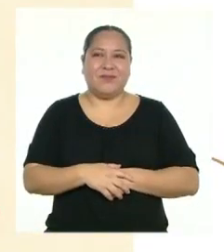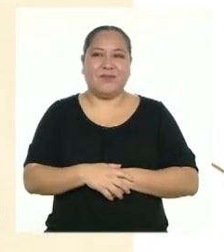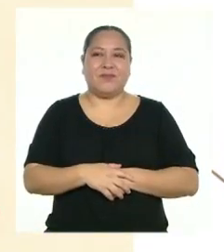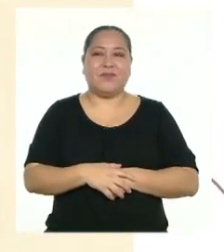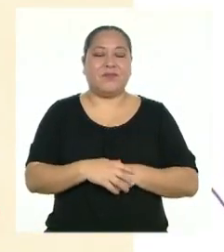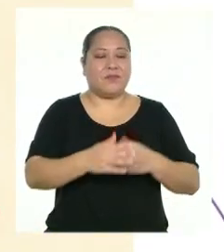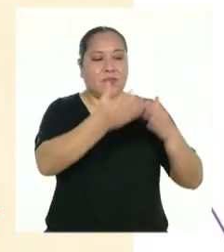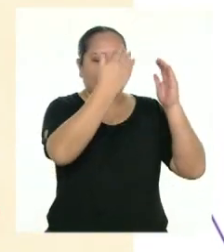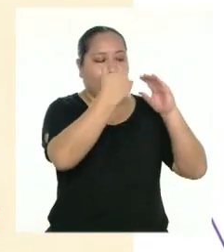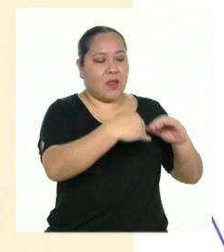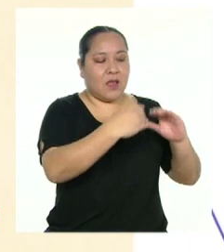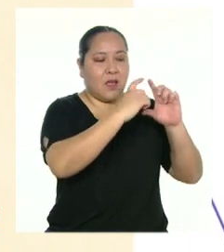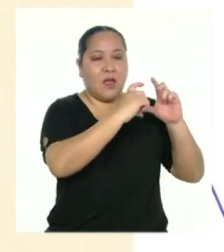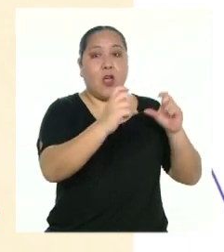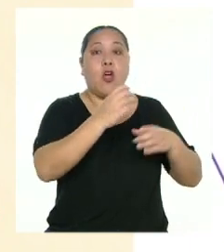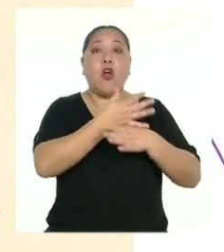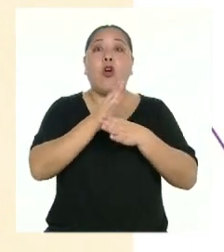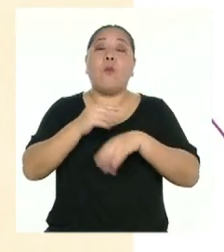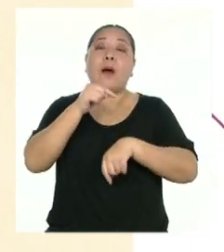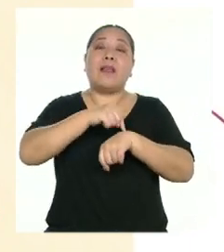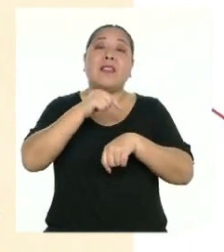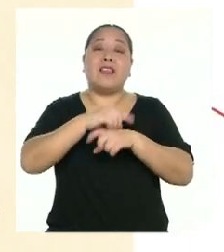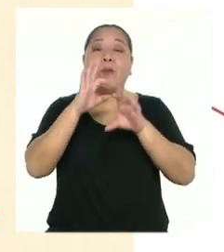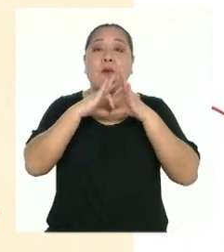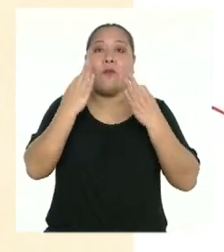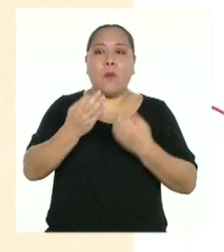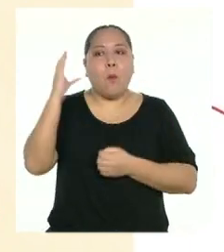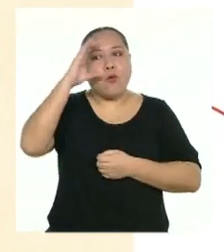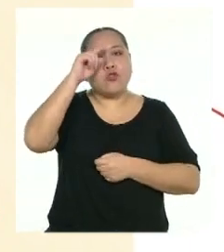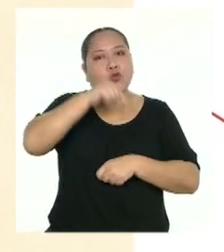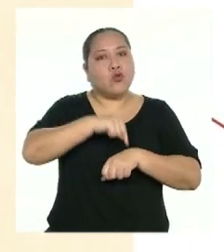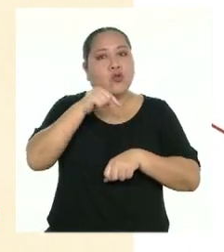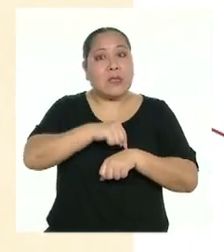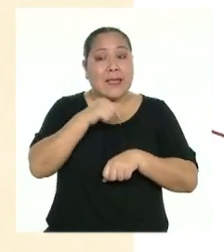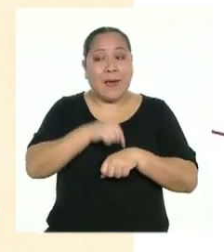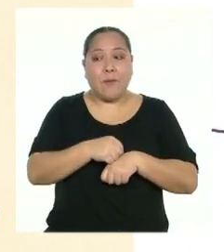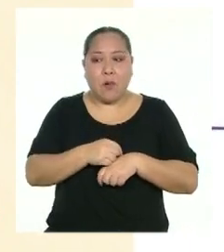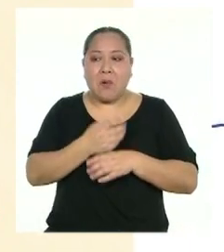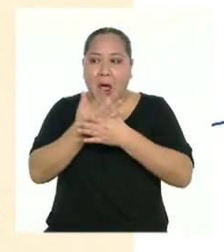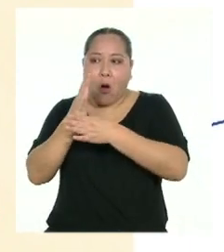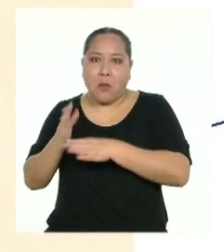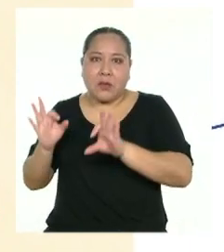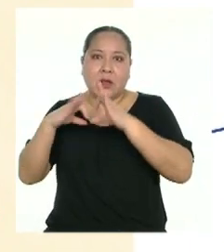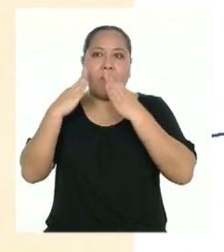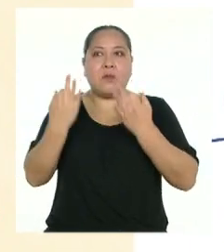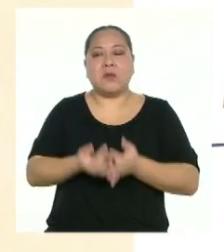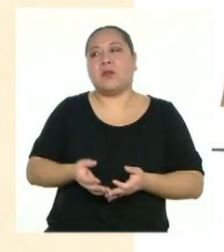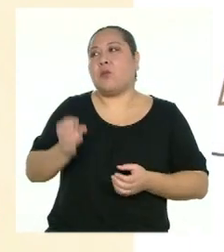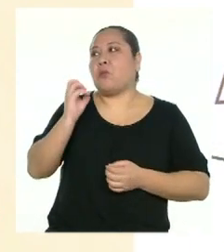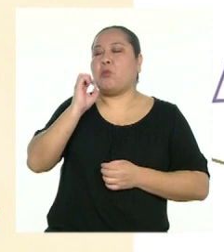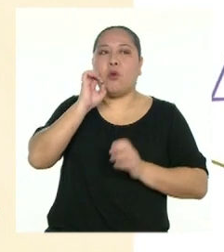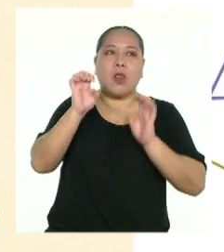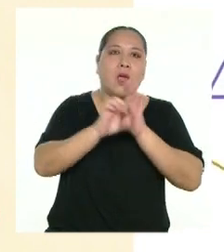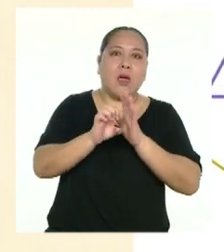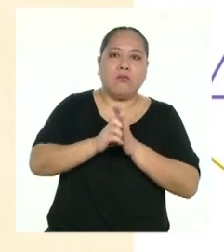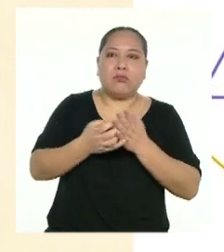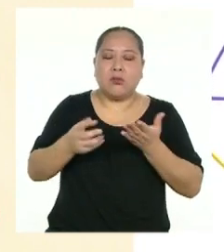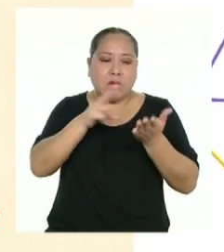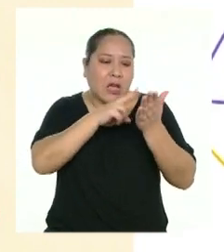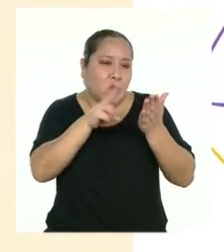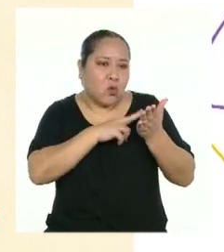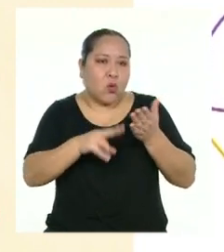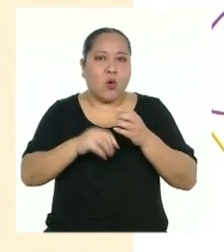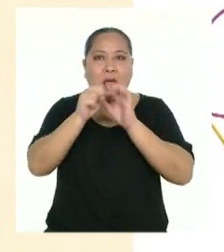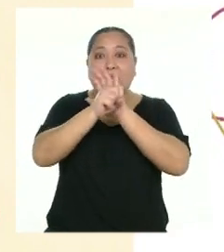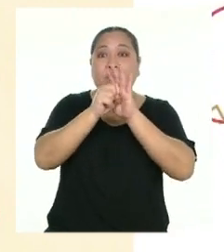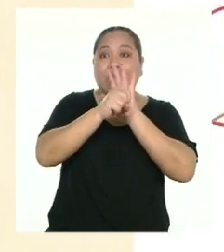Comparte tiempo en familia. Busca un momento para compartir en familia actividades recreativas. Opciones como juegos de mesa, lecturas, repostería,